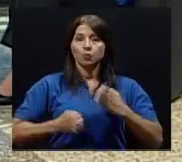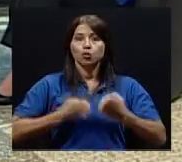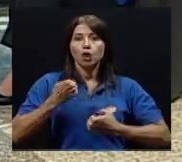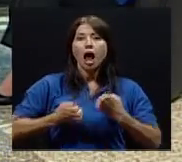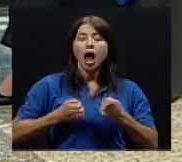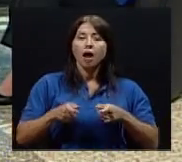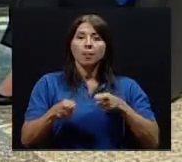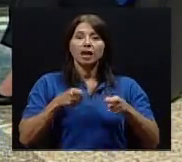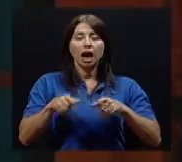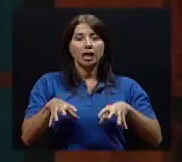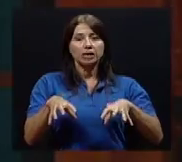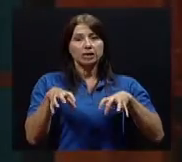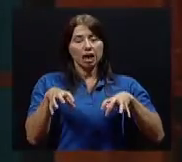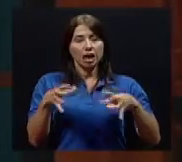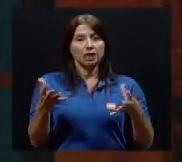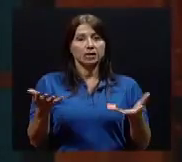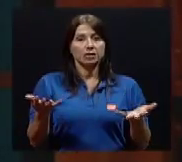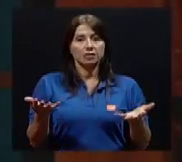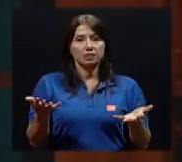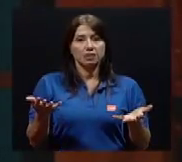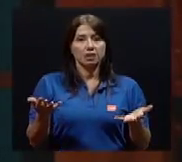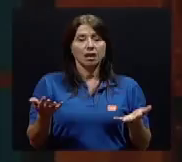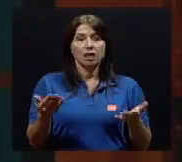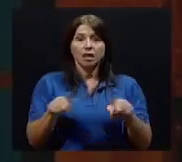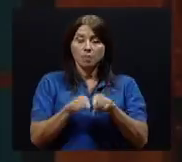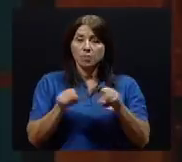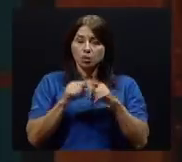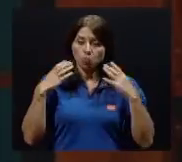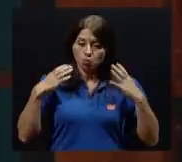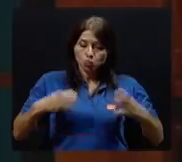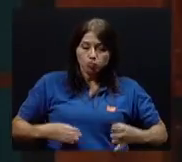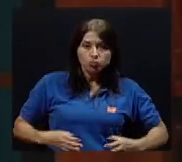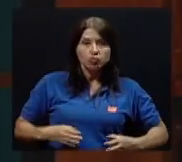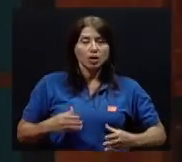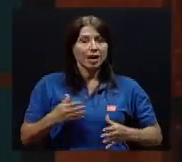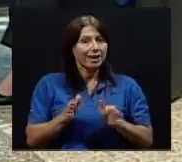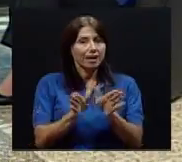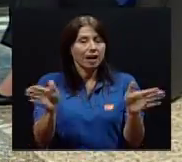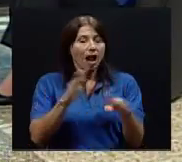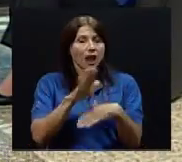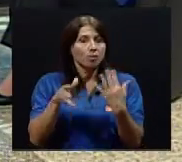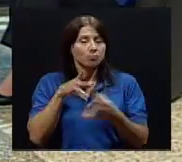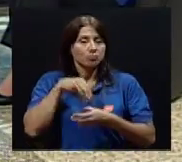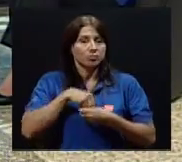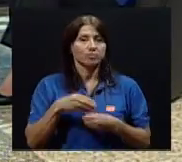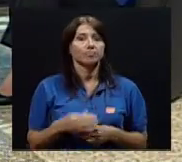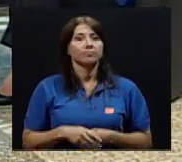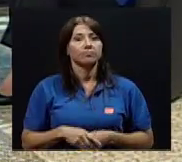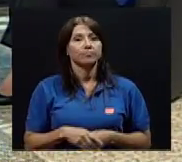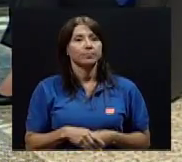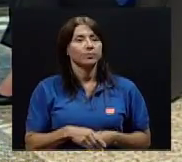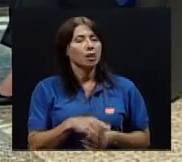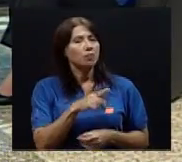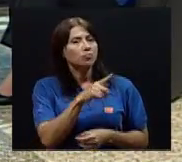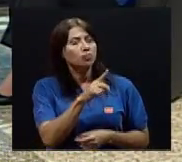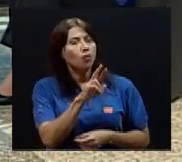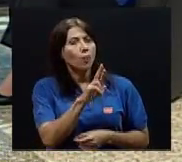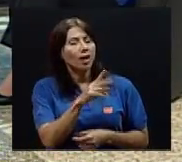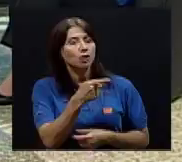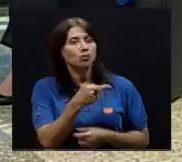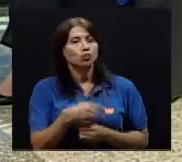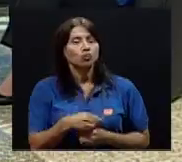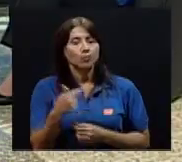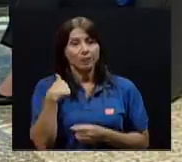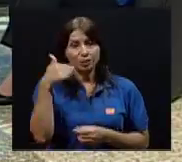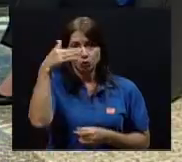a nivel de metabólico, fisiológico en general. Robelius. Sí, yo creo que el